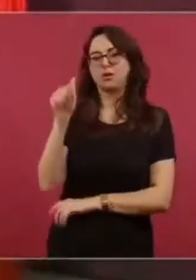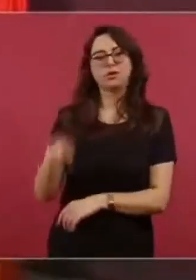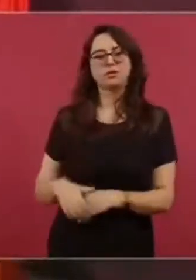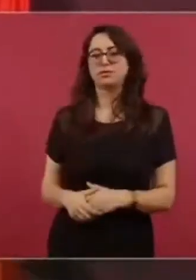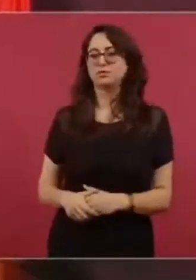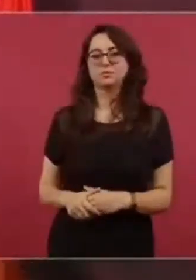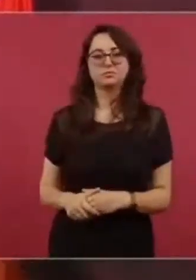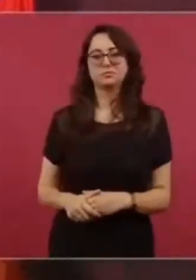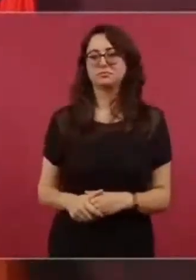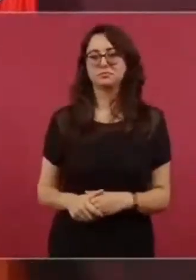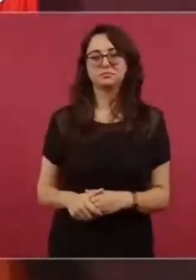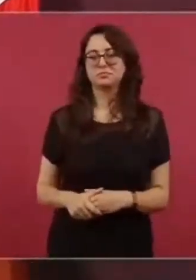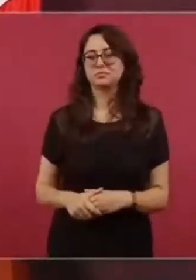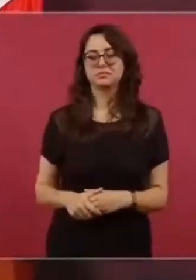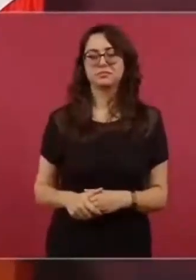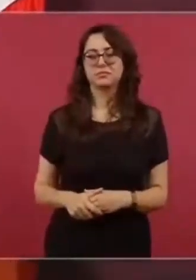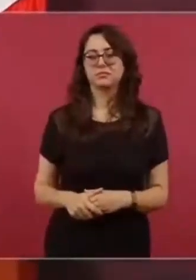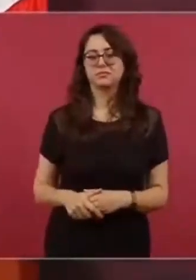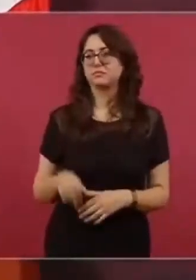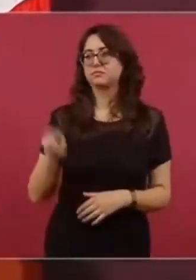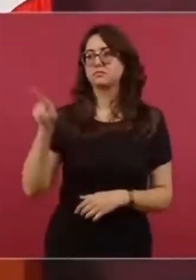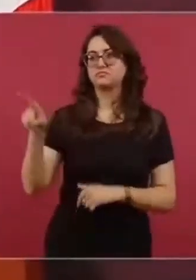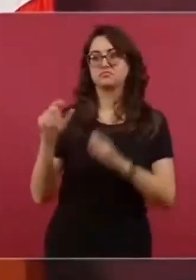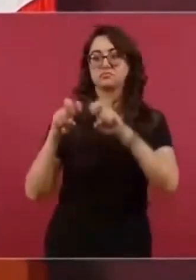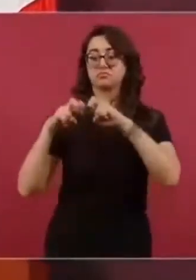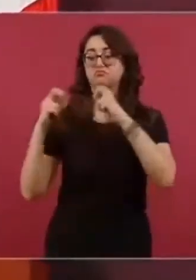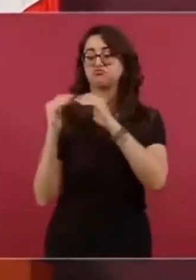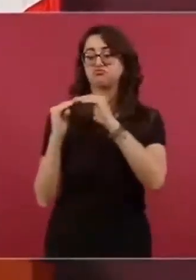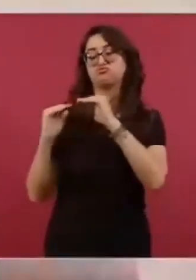esa resolución, ese fallo.